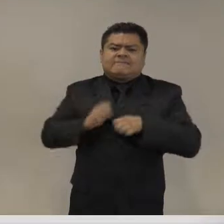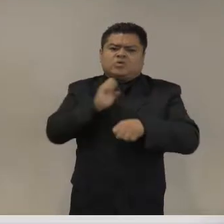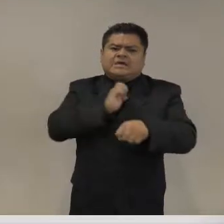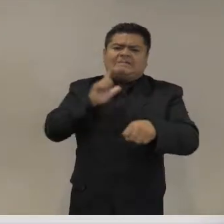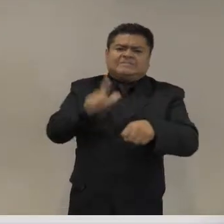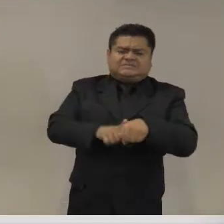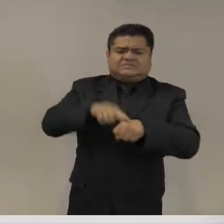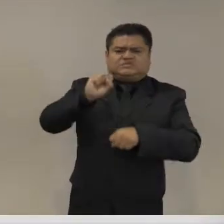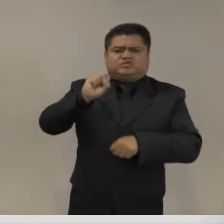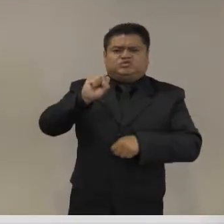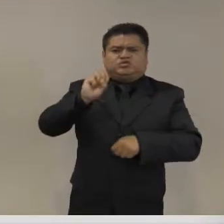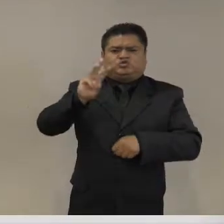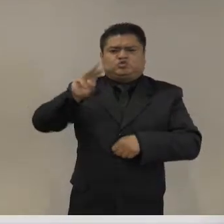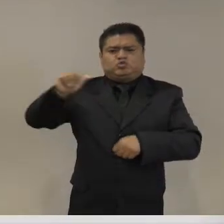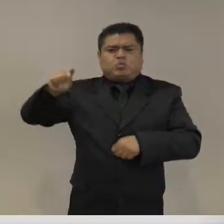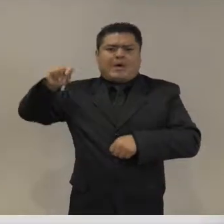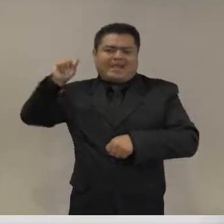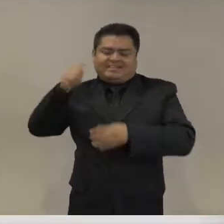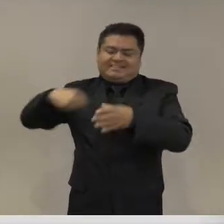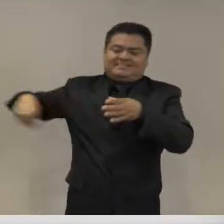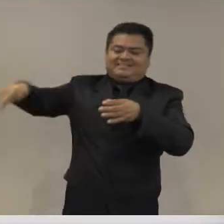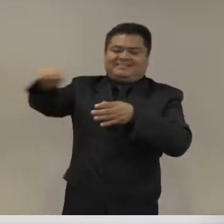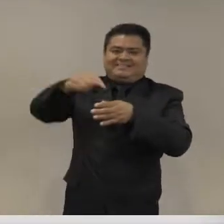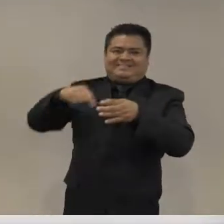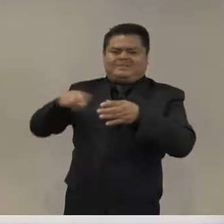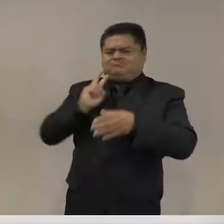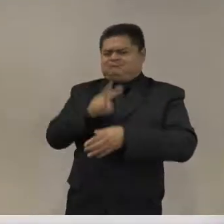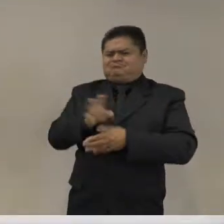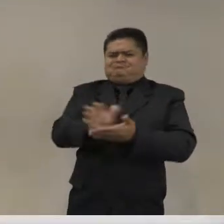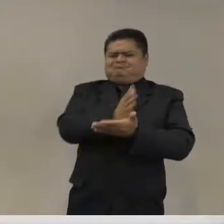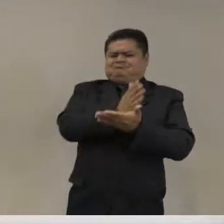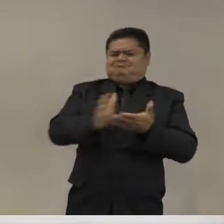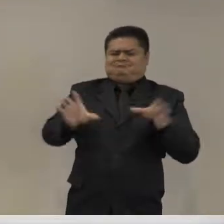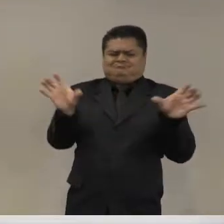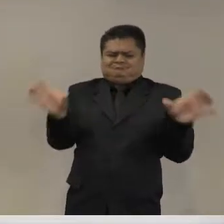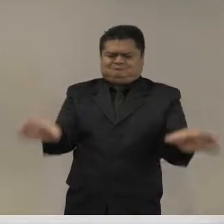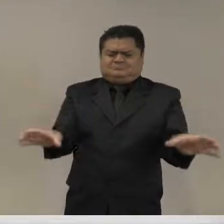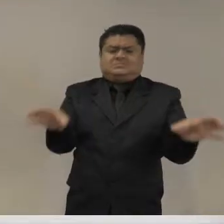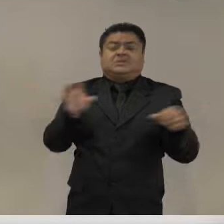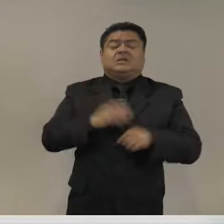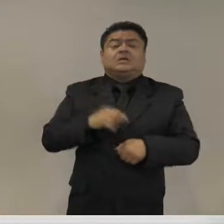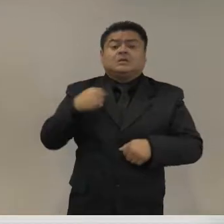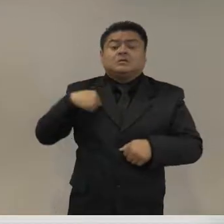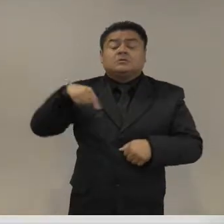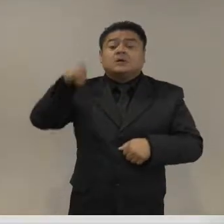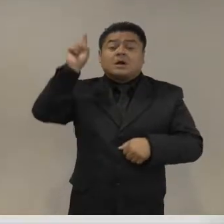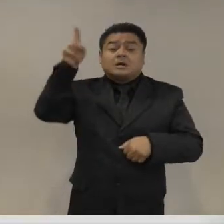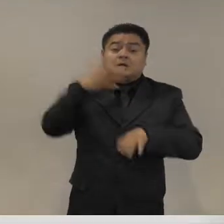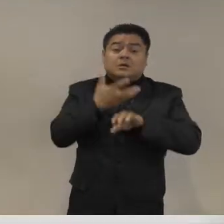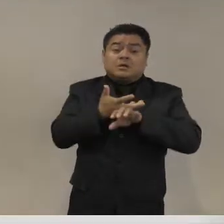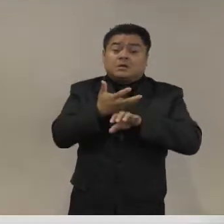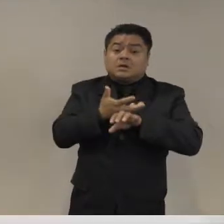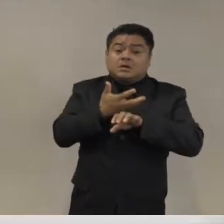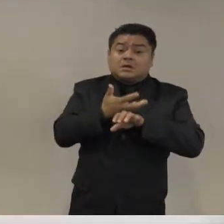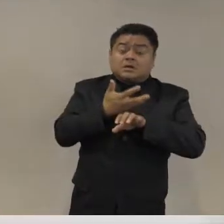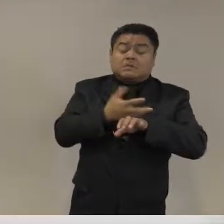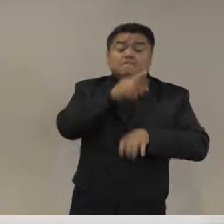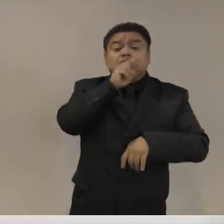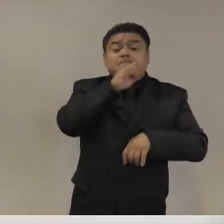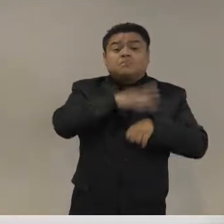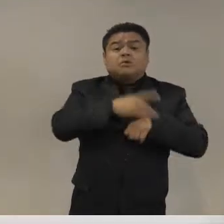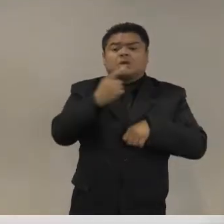Hay razones para nosotros en Estados Unidos de preocuparse porque la línea entre las dos sí se está borrando.